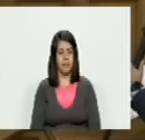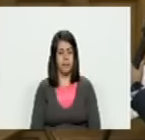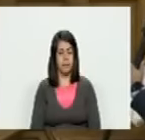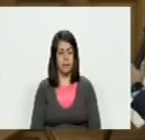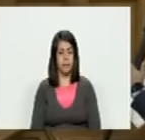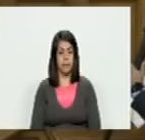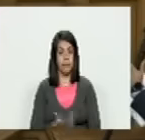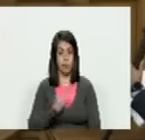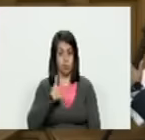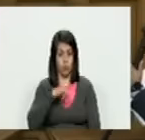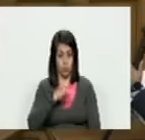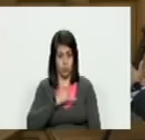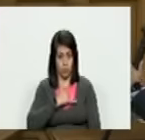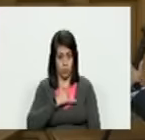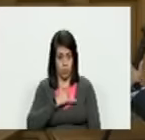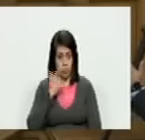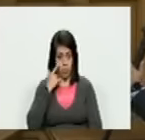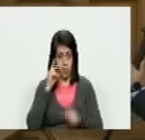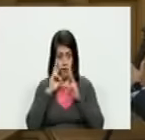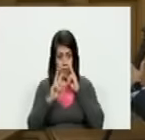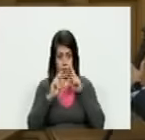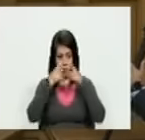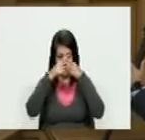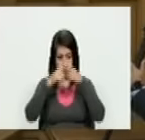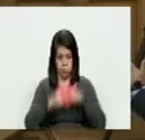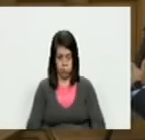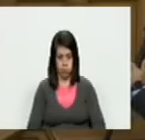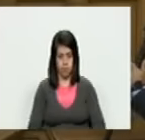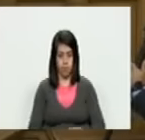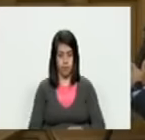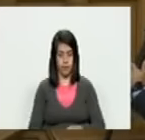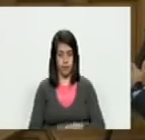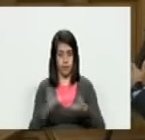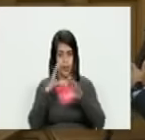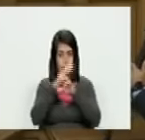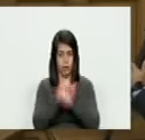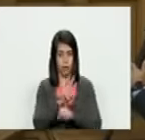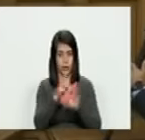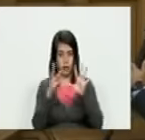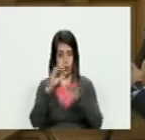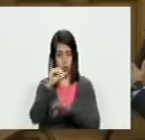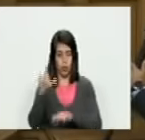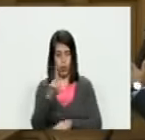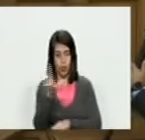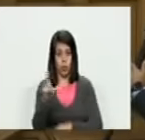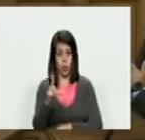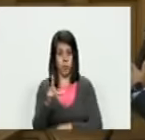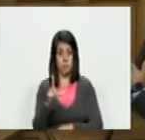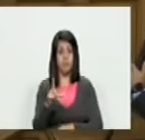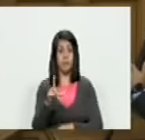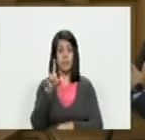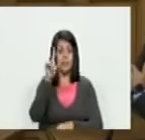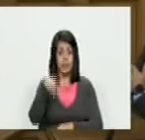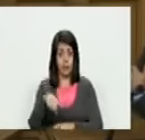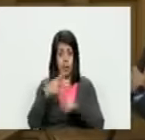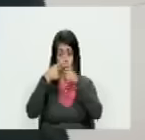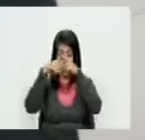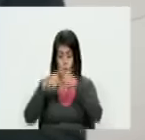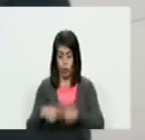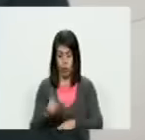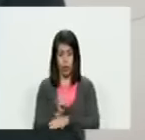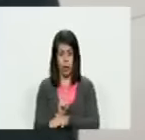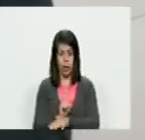nosotros vimos ese conteo rápido en la noche del 28 de julio y curiosamente el conteo rápido